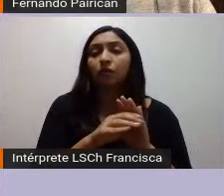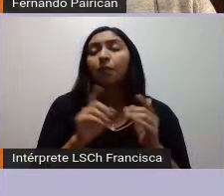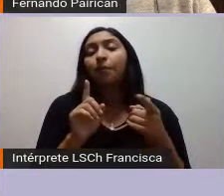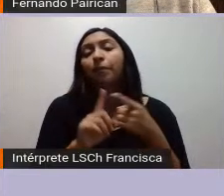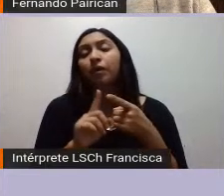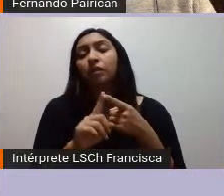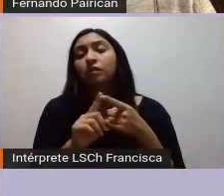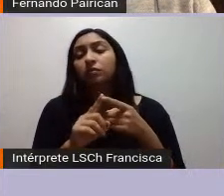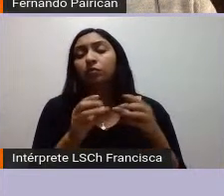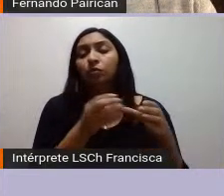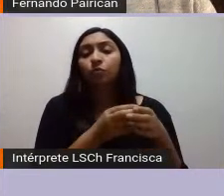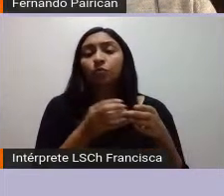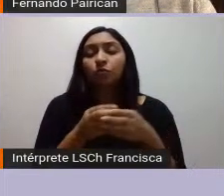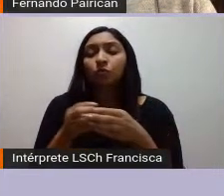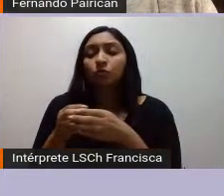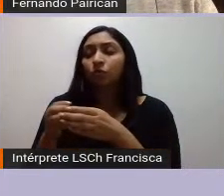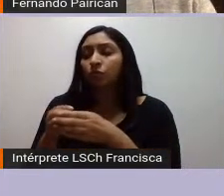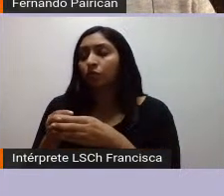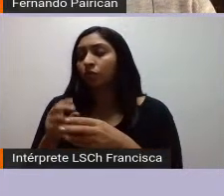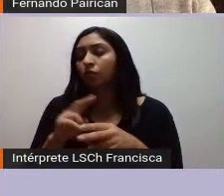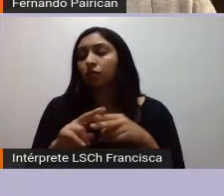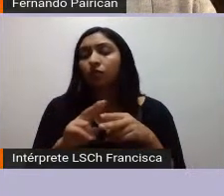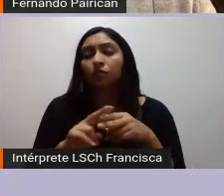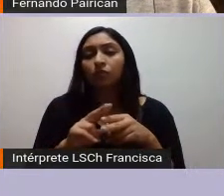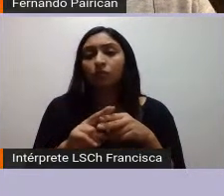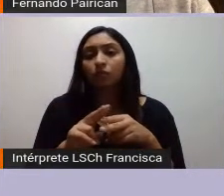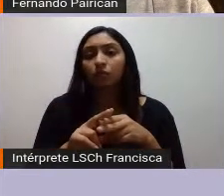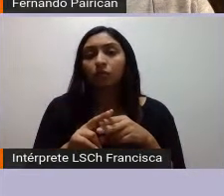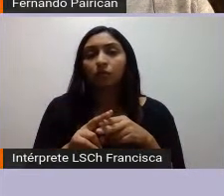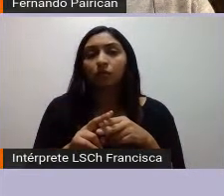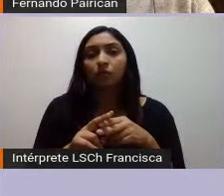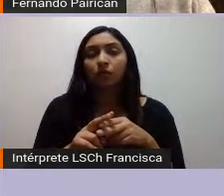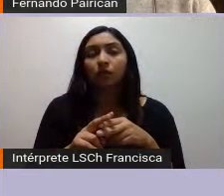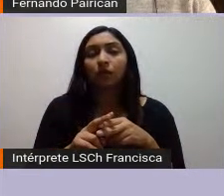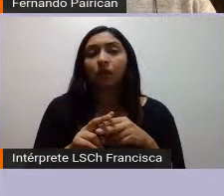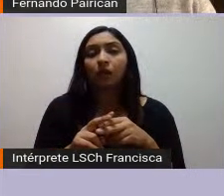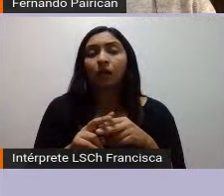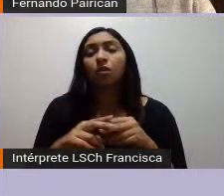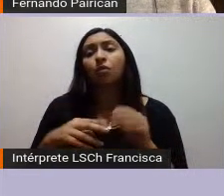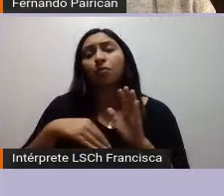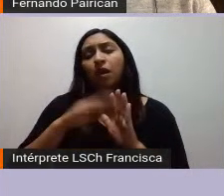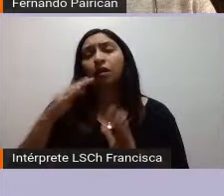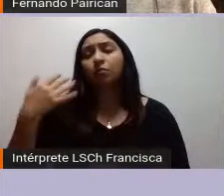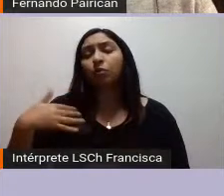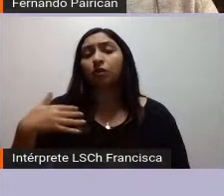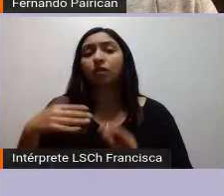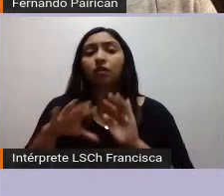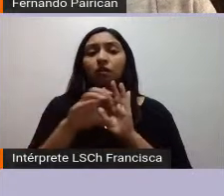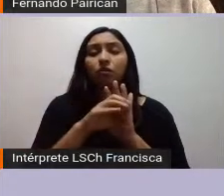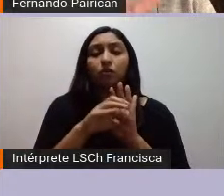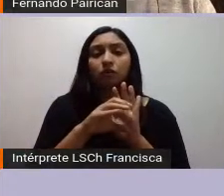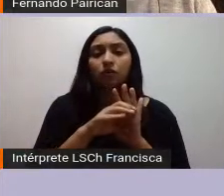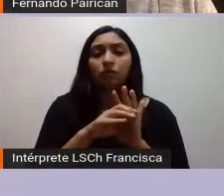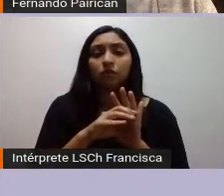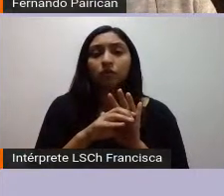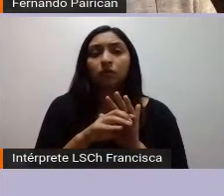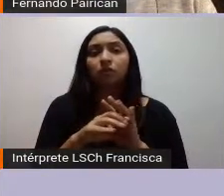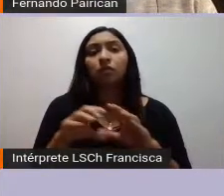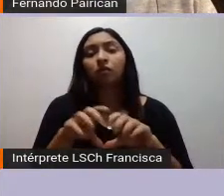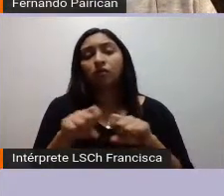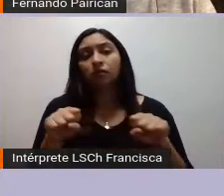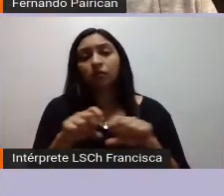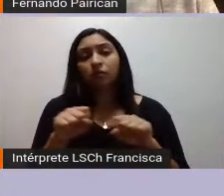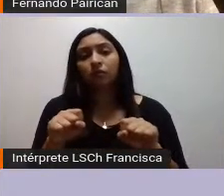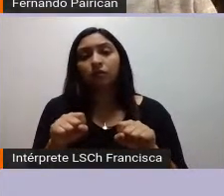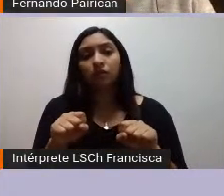comisiones que se fueron dando en lo que iba a ser la columna vertebral de la constitución se fueron consagrando en cada en cada